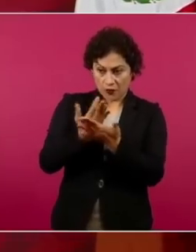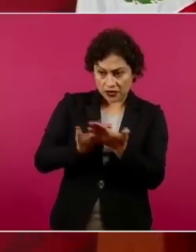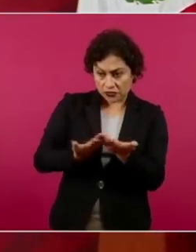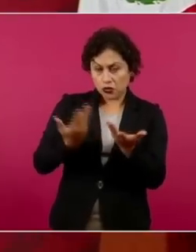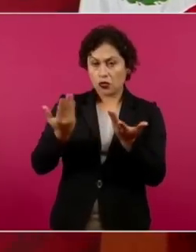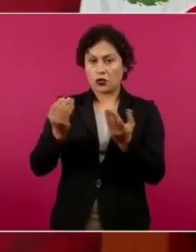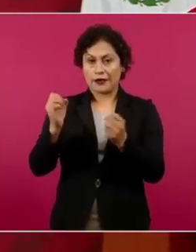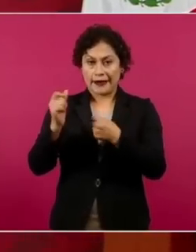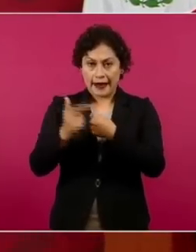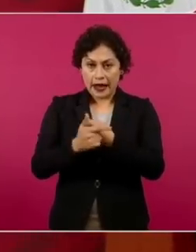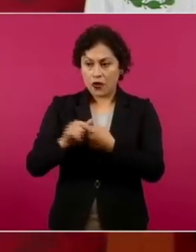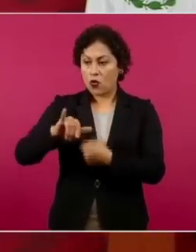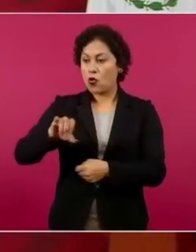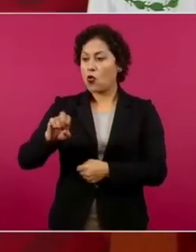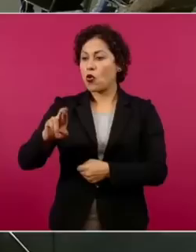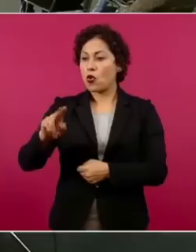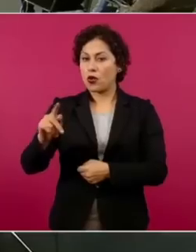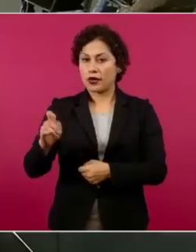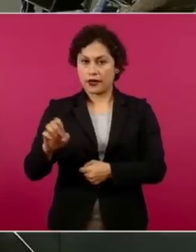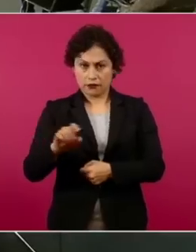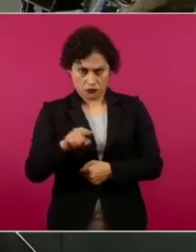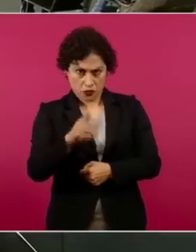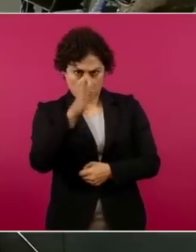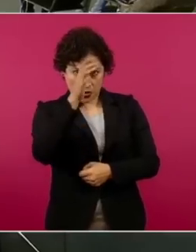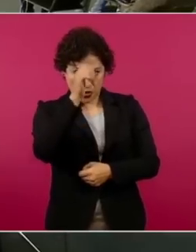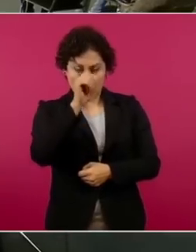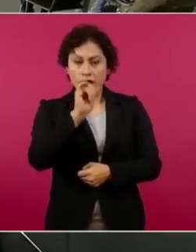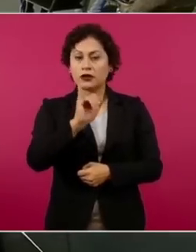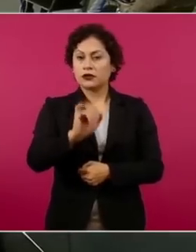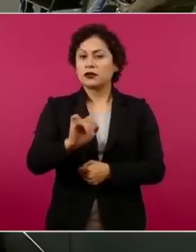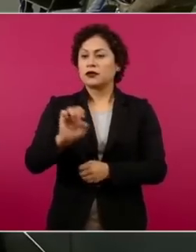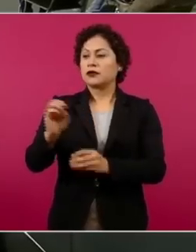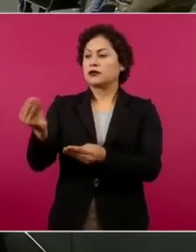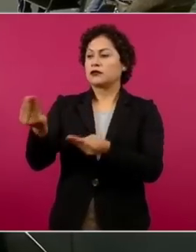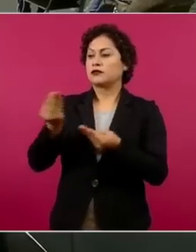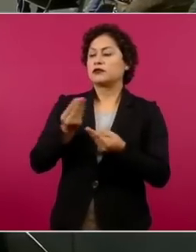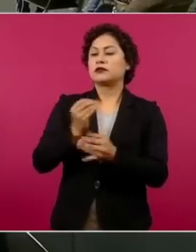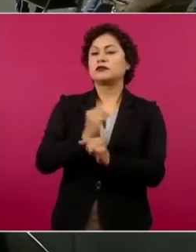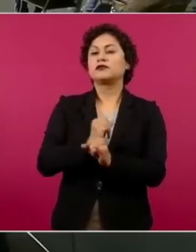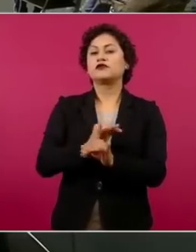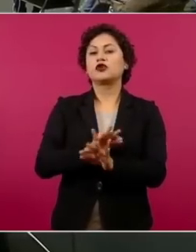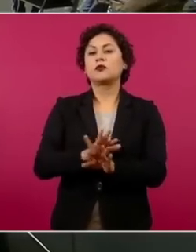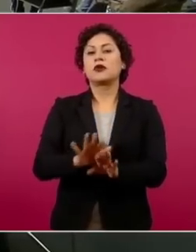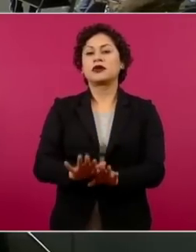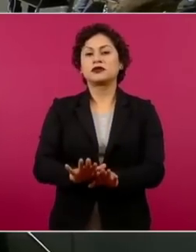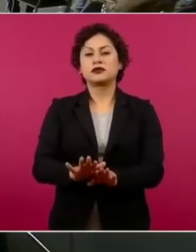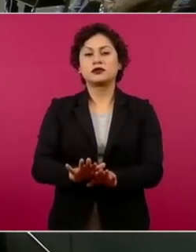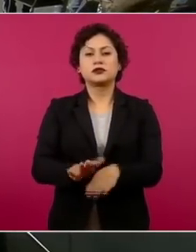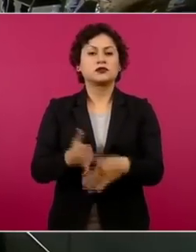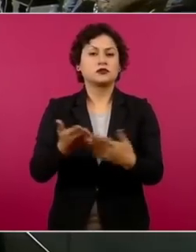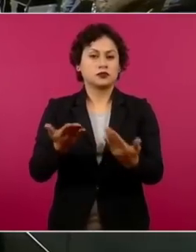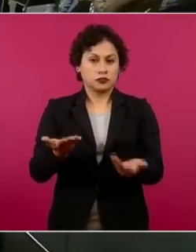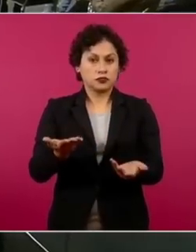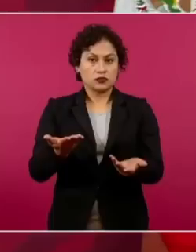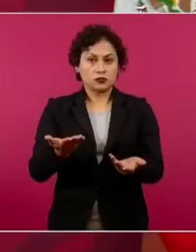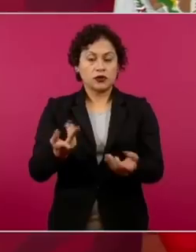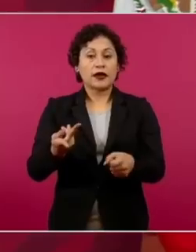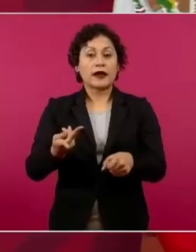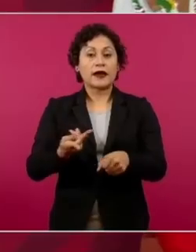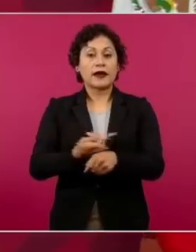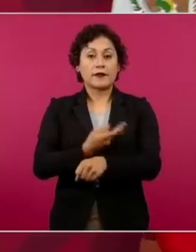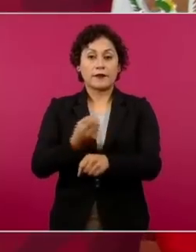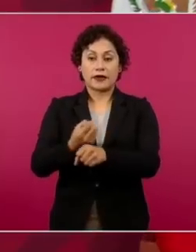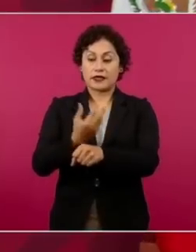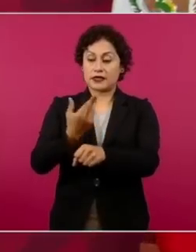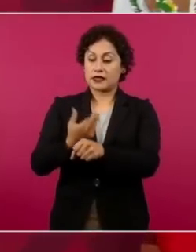si te parece, una situación de cuál es el punto de vista de la Secretaría